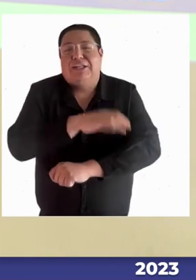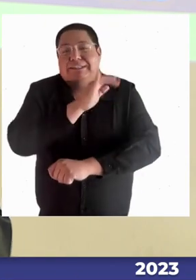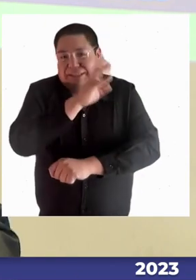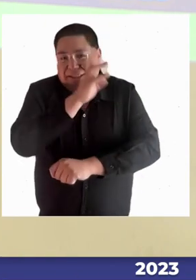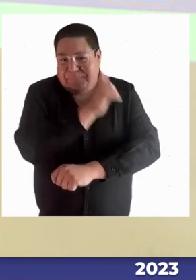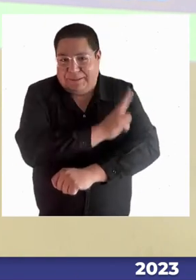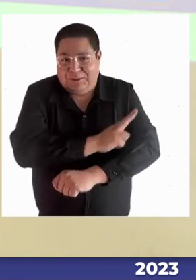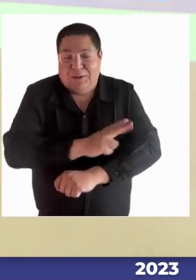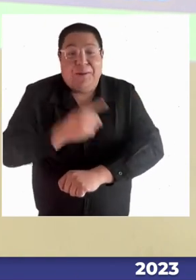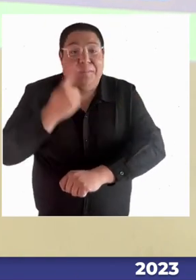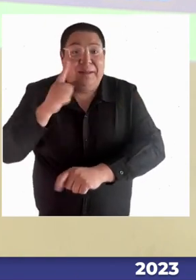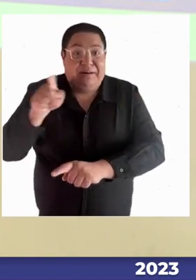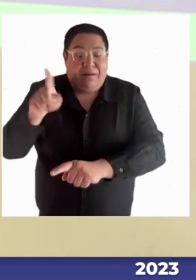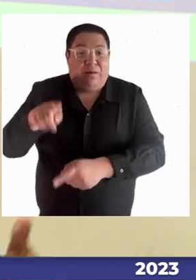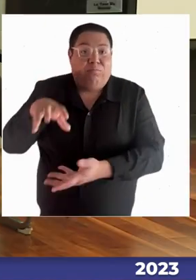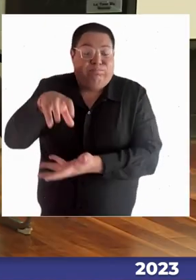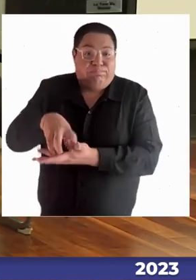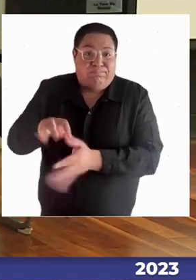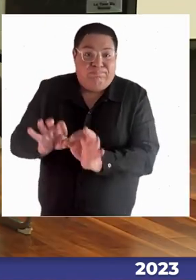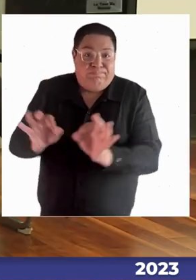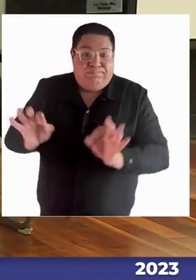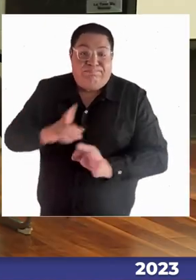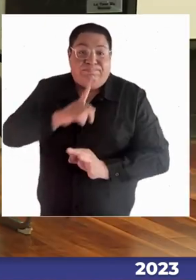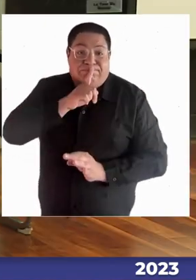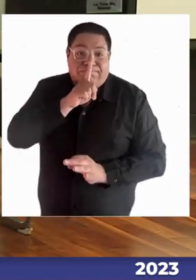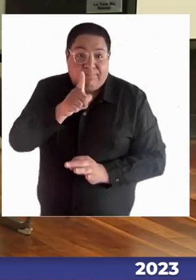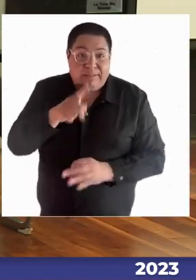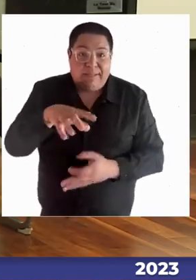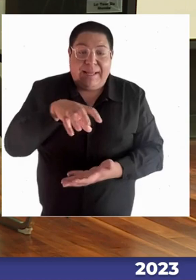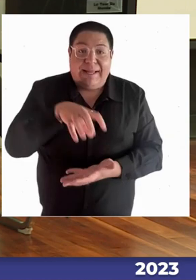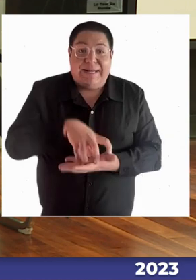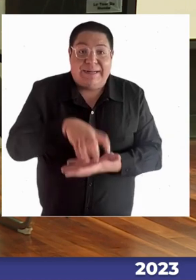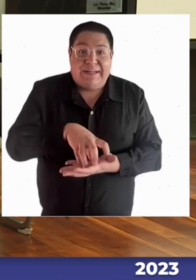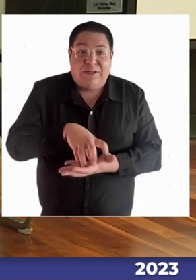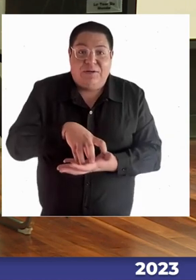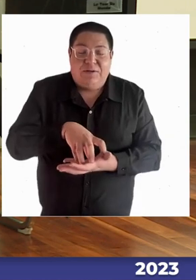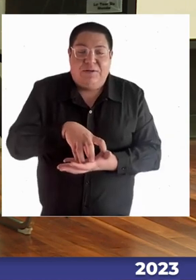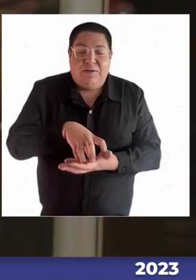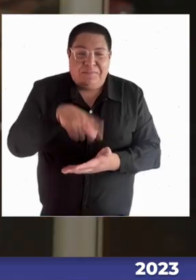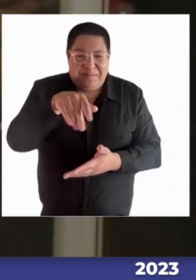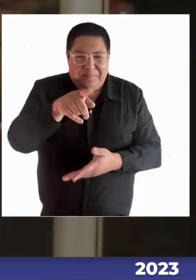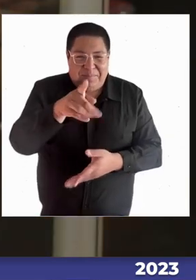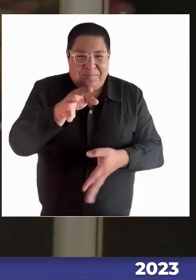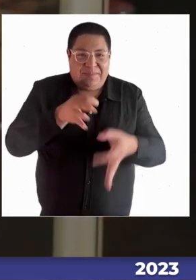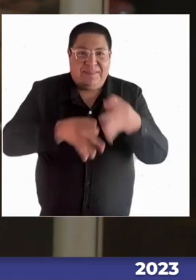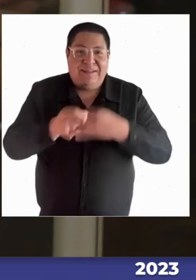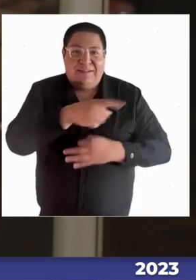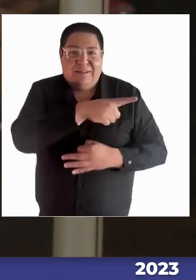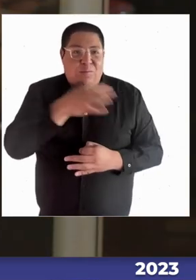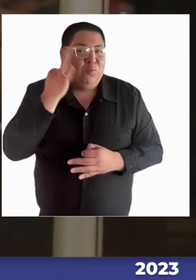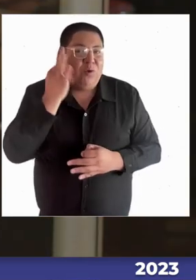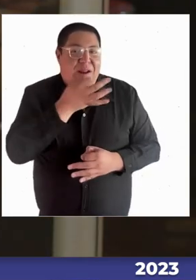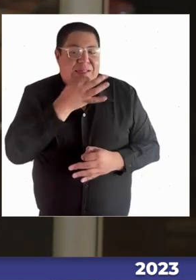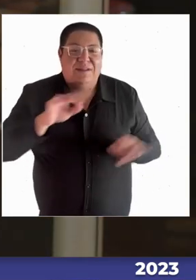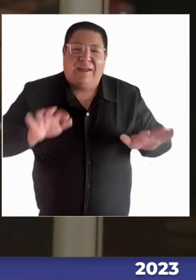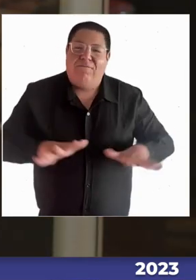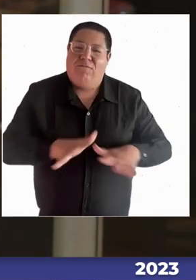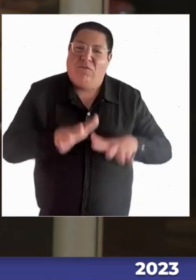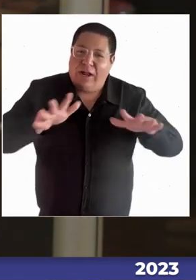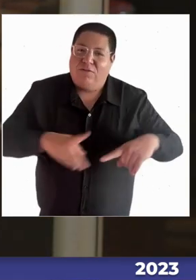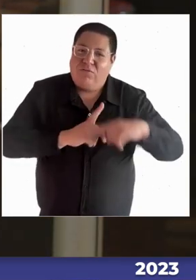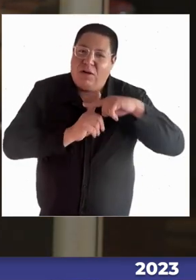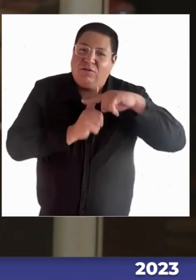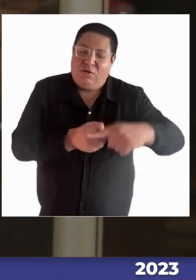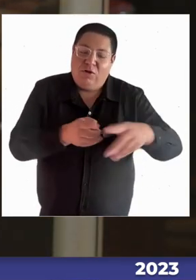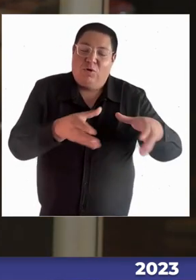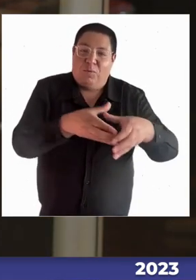Acompañamos, hacen una figura ahí con las palabras, el Club de Leones tiene su centro de rehabilitación hace muchos años,